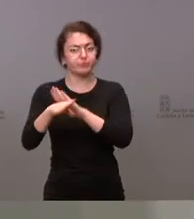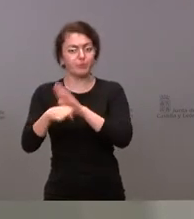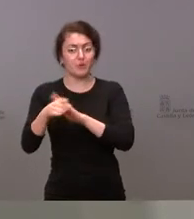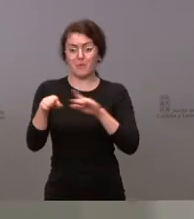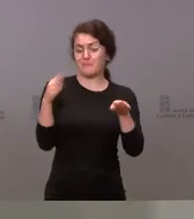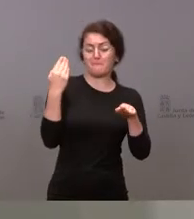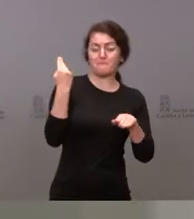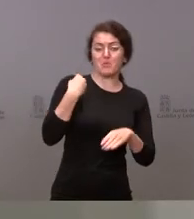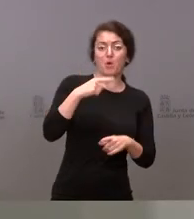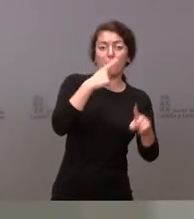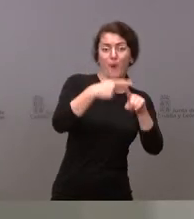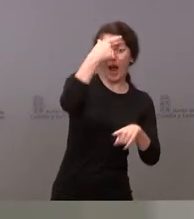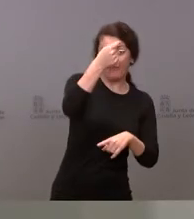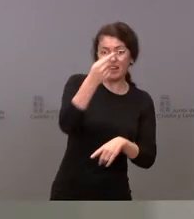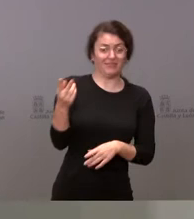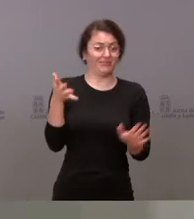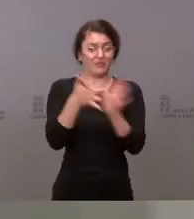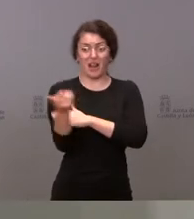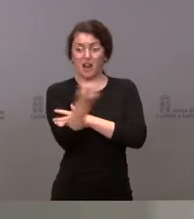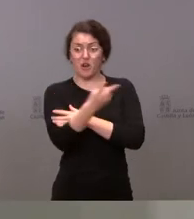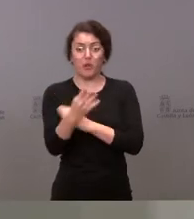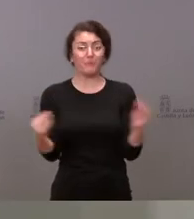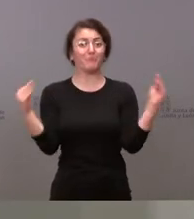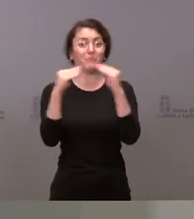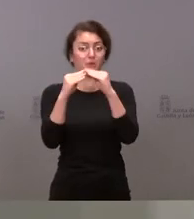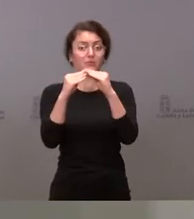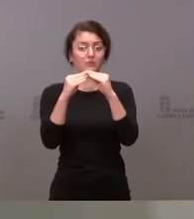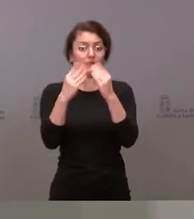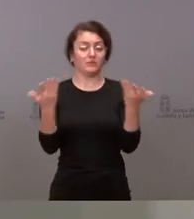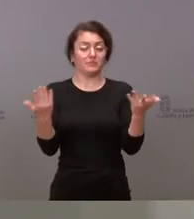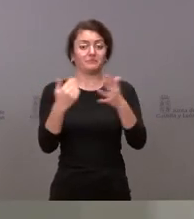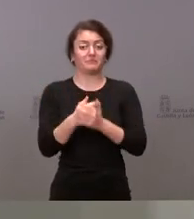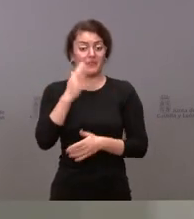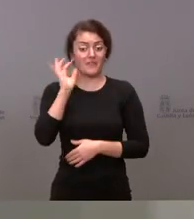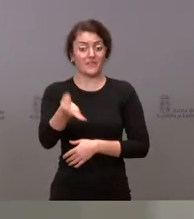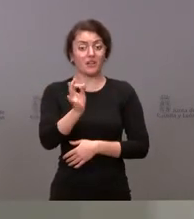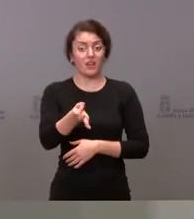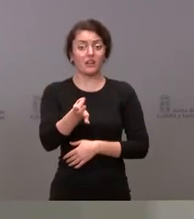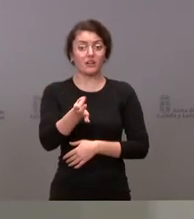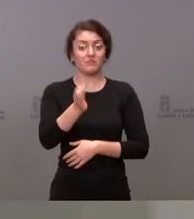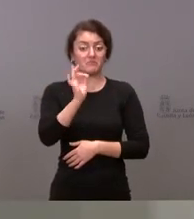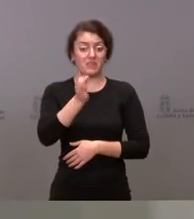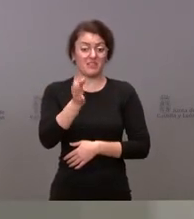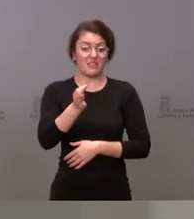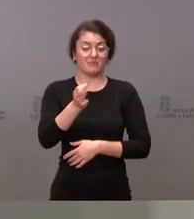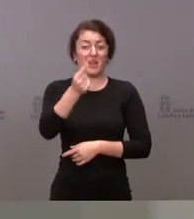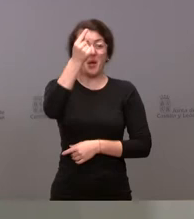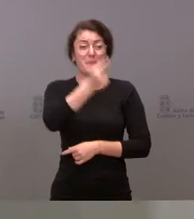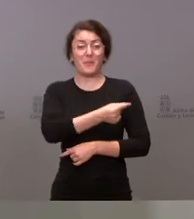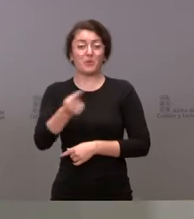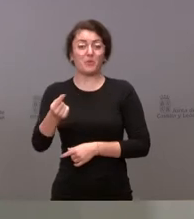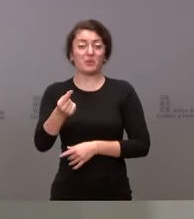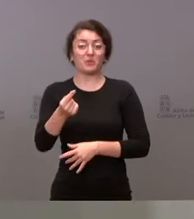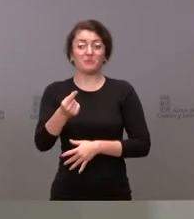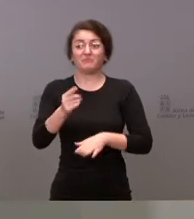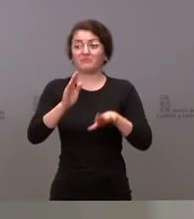Por tanto, hay conciencia de intereses. Por tanto, no hay dos lados. Es verdad que tendría poco sentido aprobar un presupuesto para